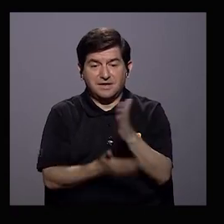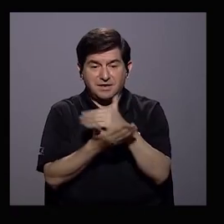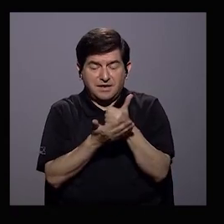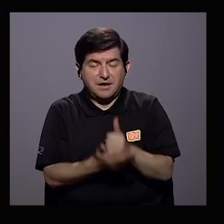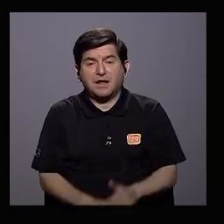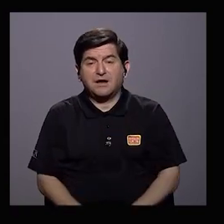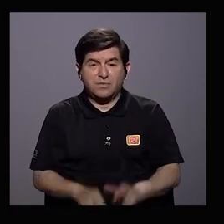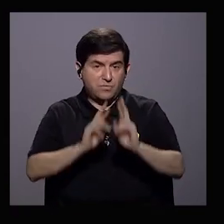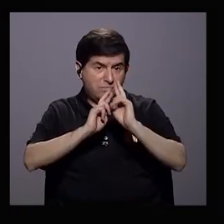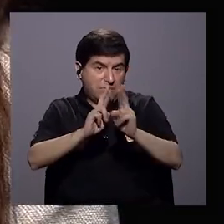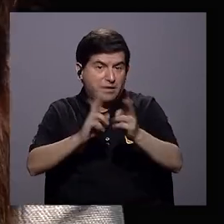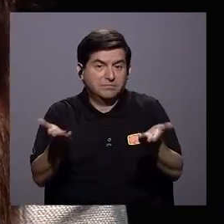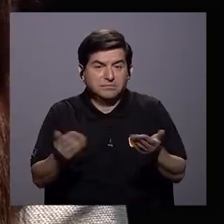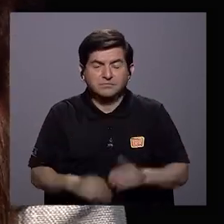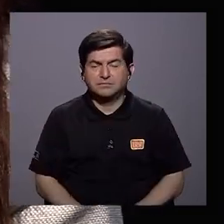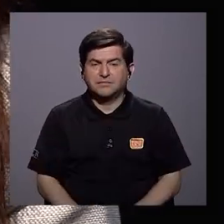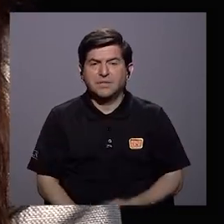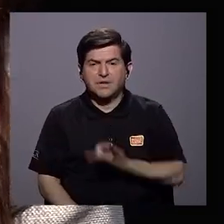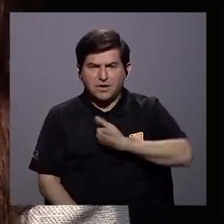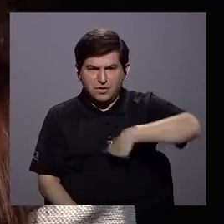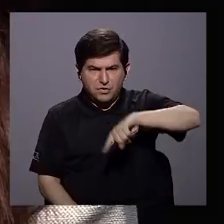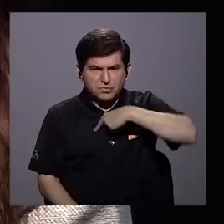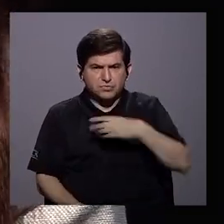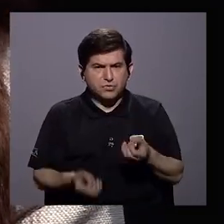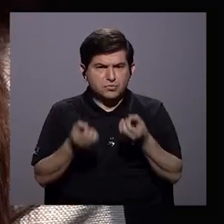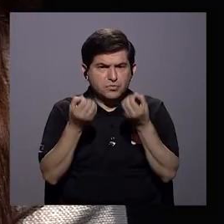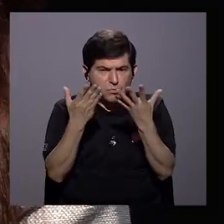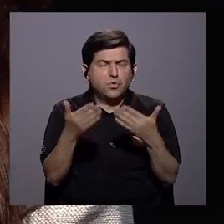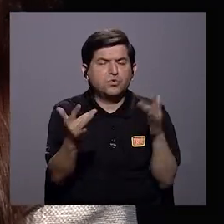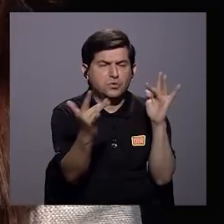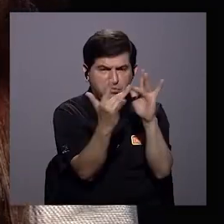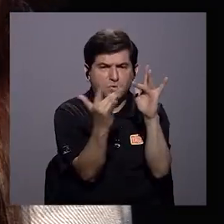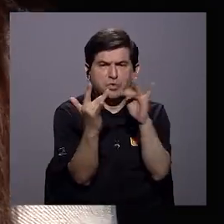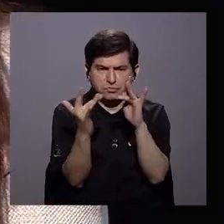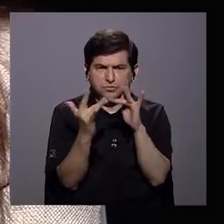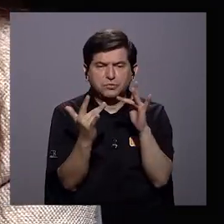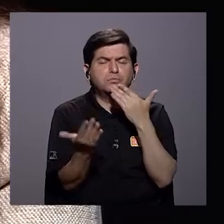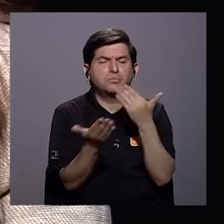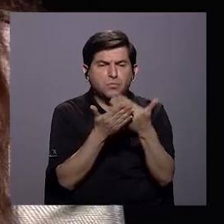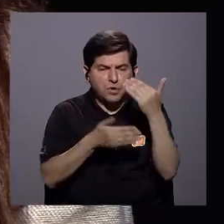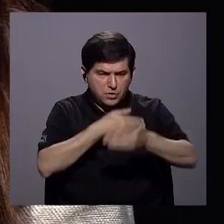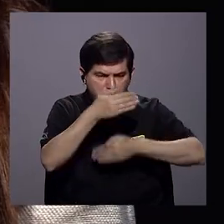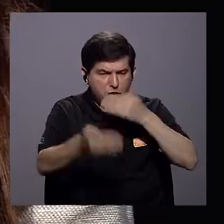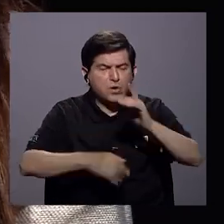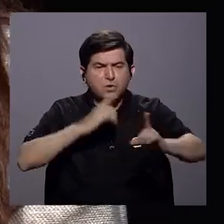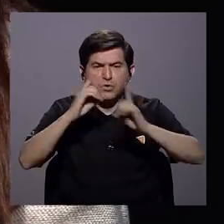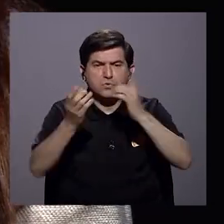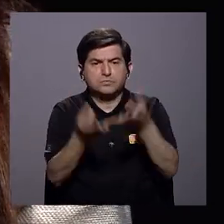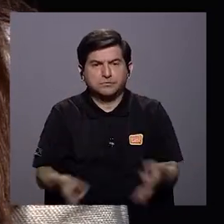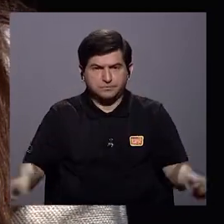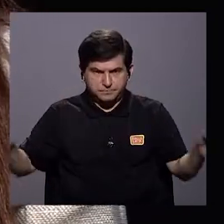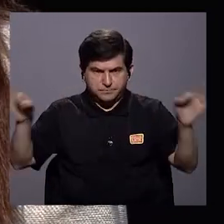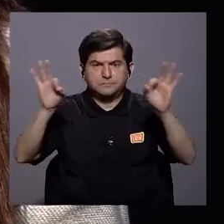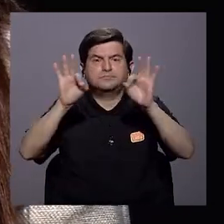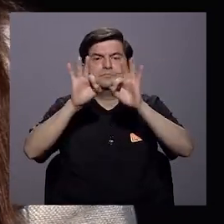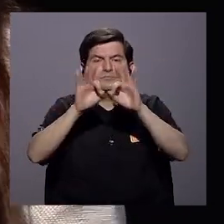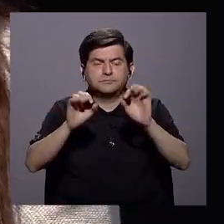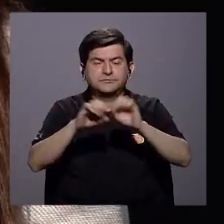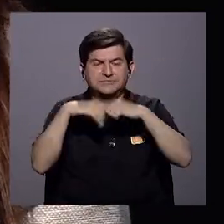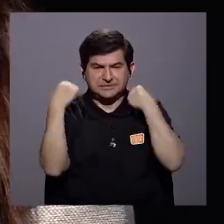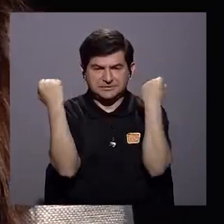algún descargo en torno a eso. Bueno, hemos tenido muchos acercamientos, muy buenos procesos de diálogo con importantes